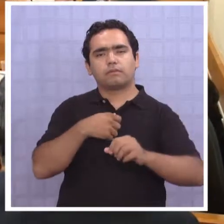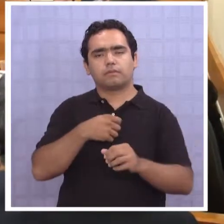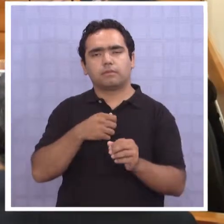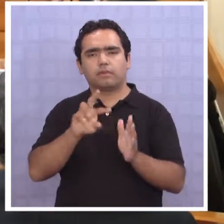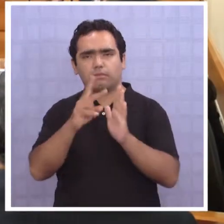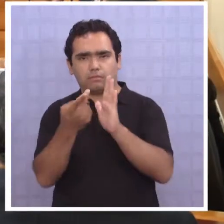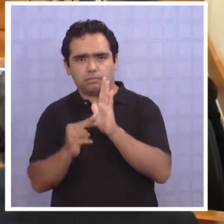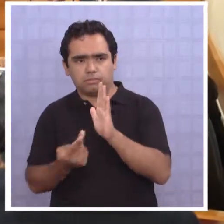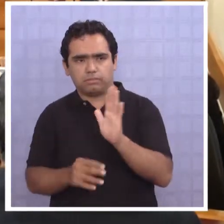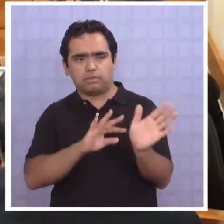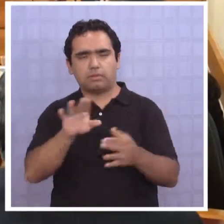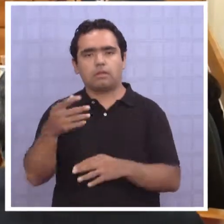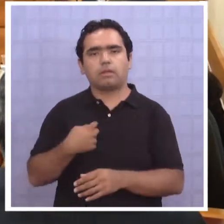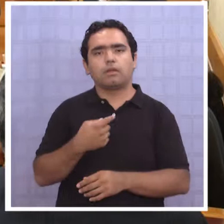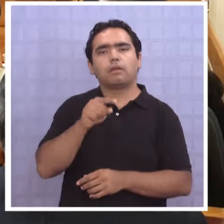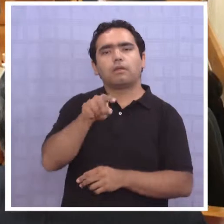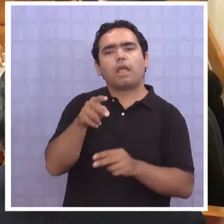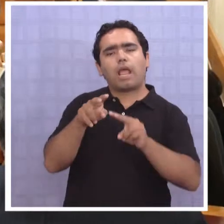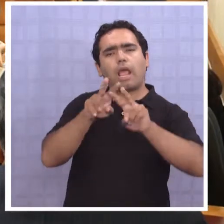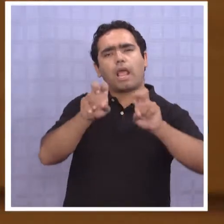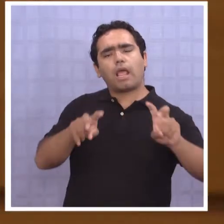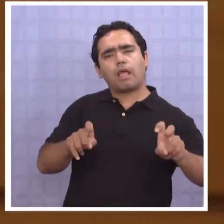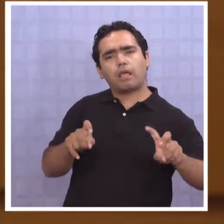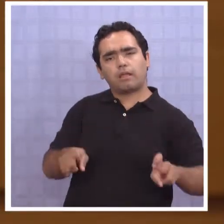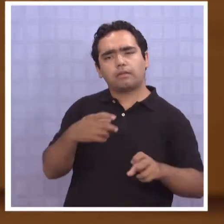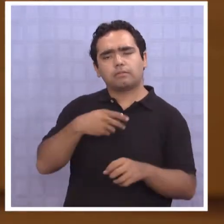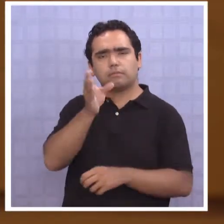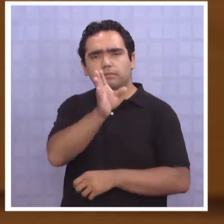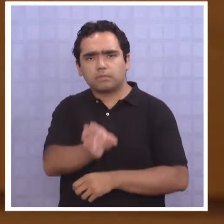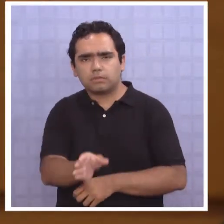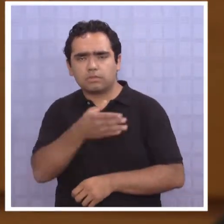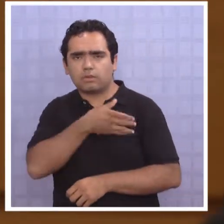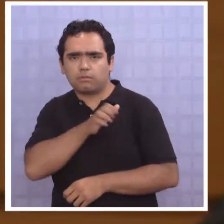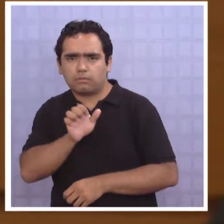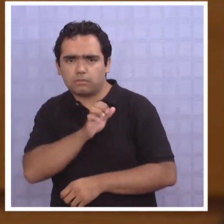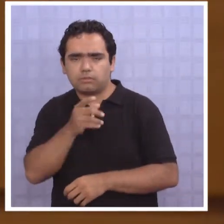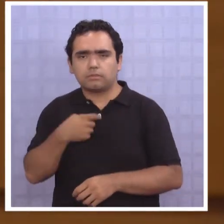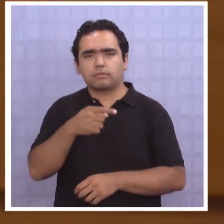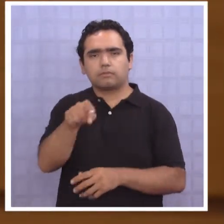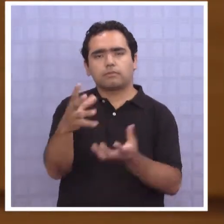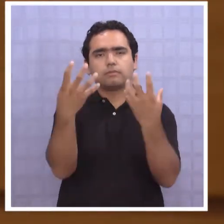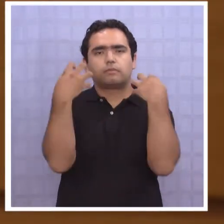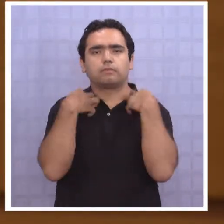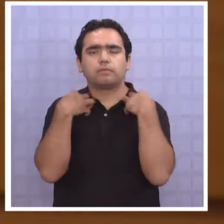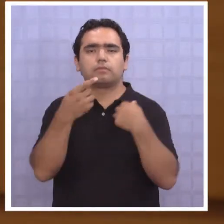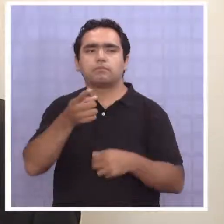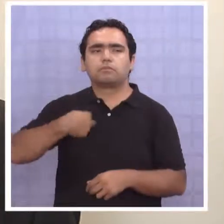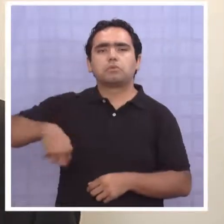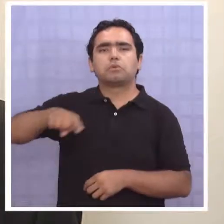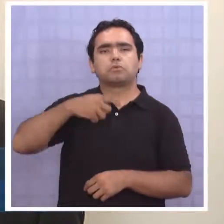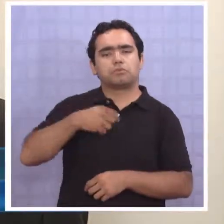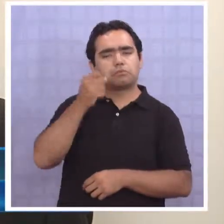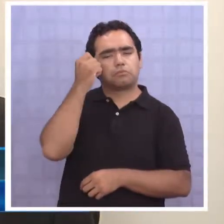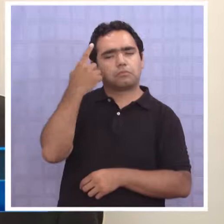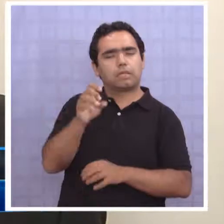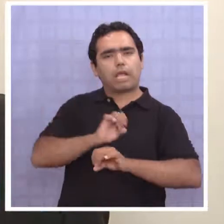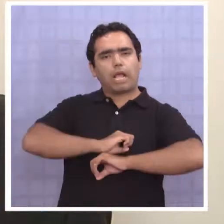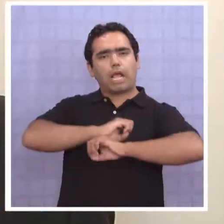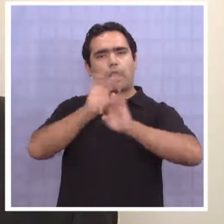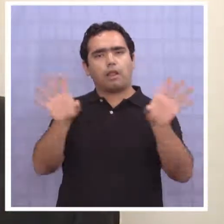que se efectuó al funcionario policial a cargo de esta investigación, en nuestro concepto ha quedado claramente